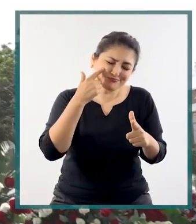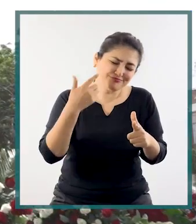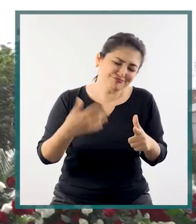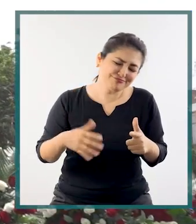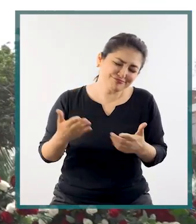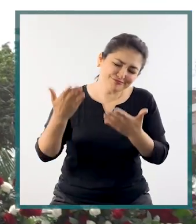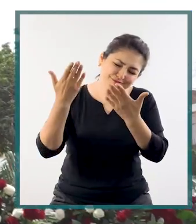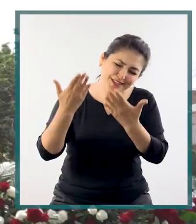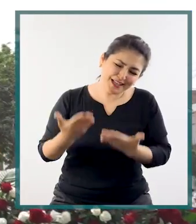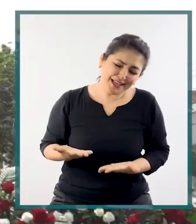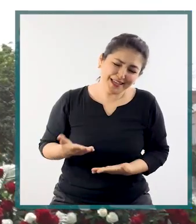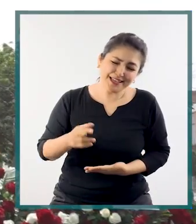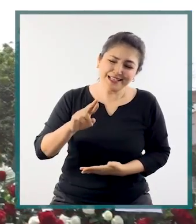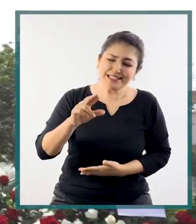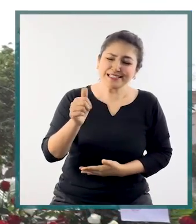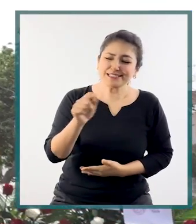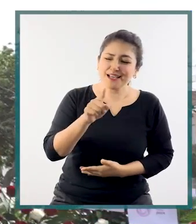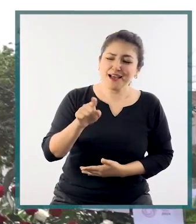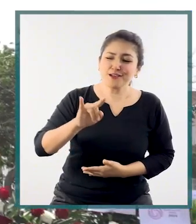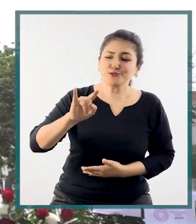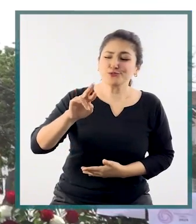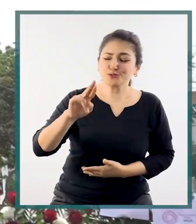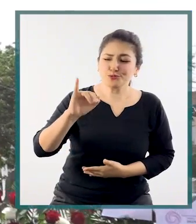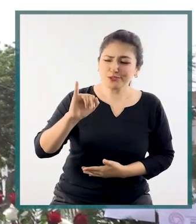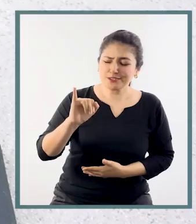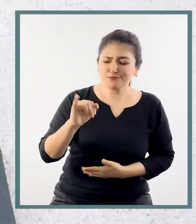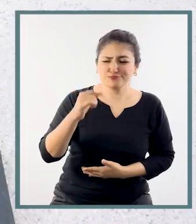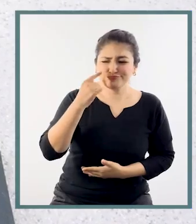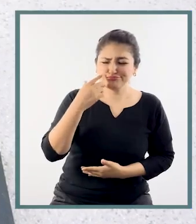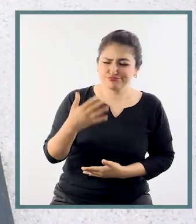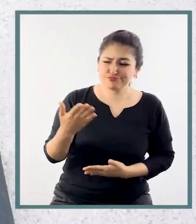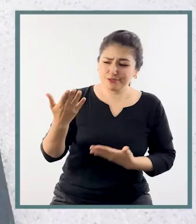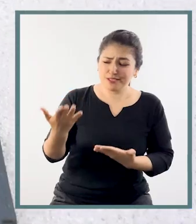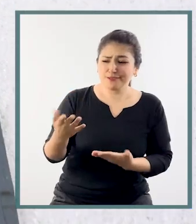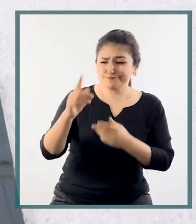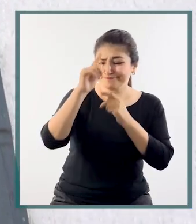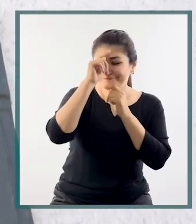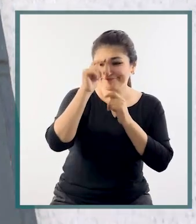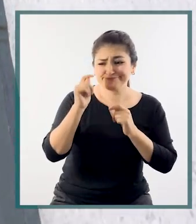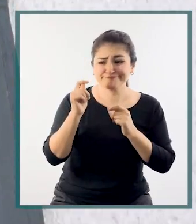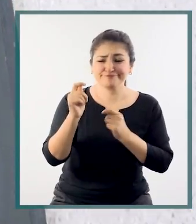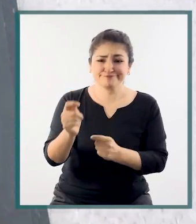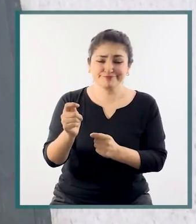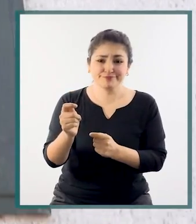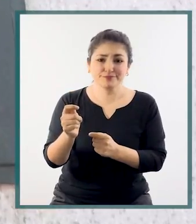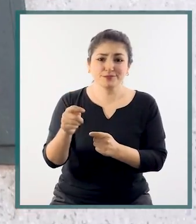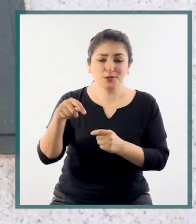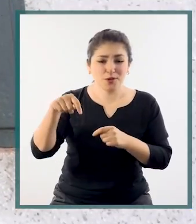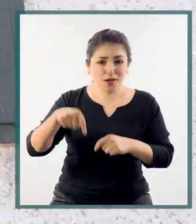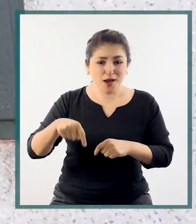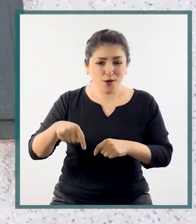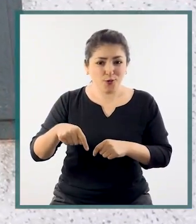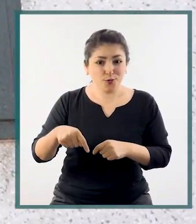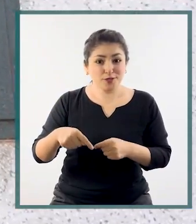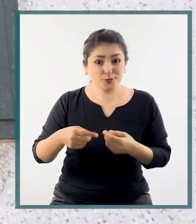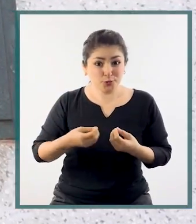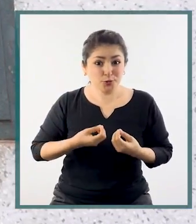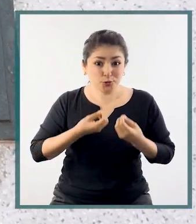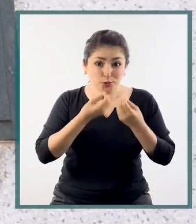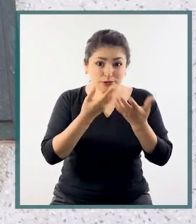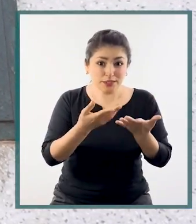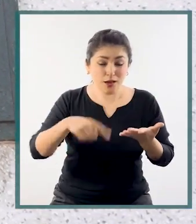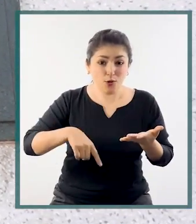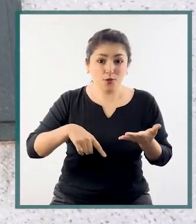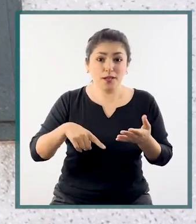un capítulo excepcional tiene don José Andrés Razuri y como parte de ese reconocimiento y reivindicación, nos alegra también comunicar que